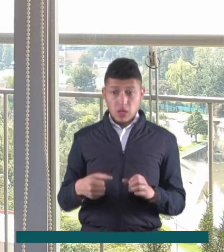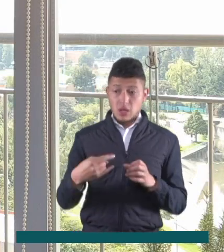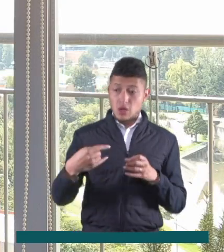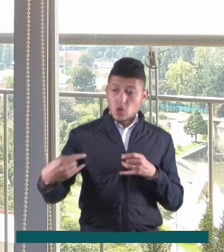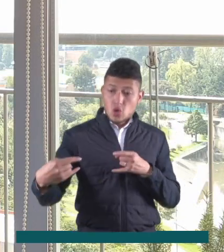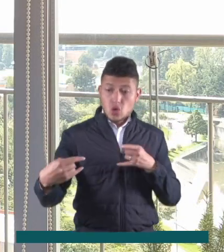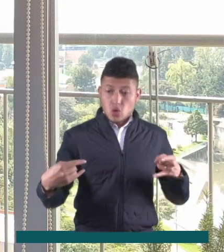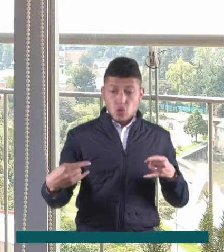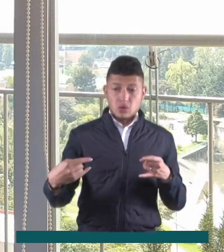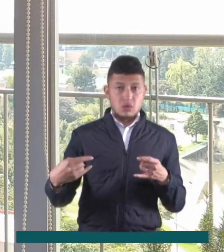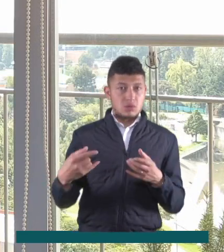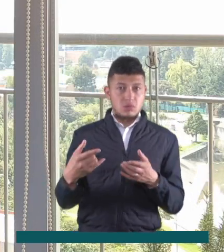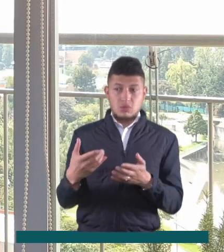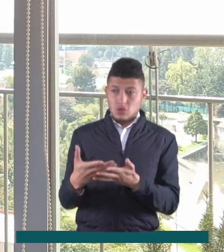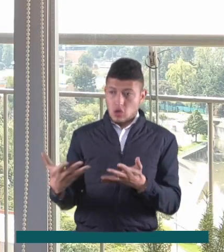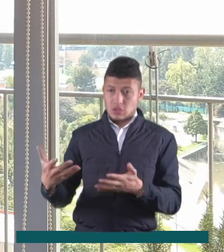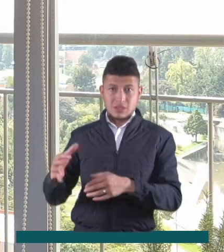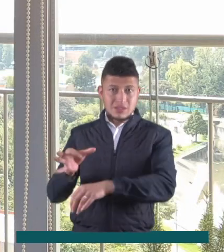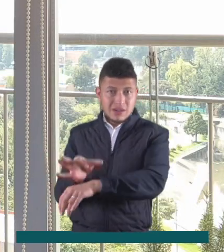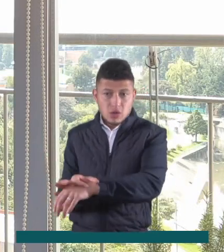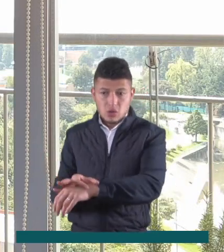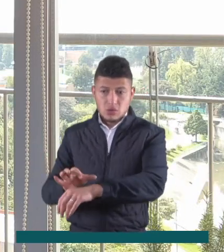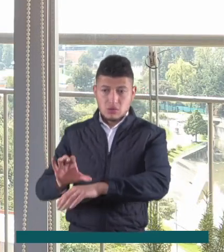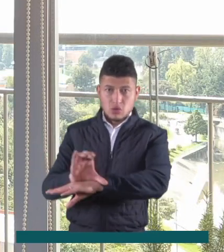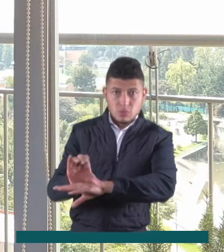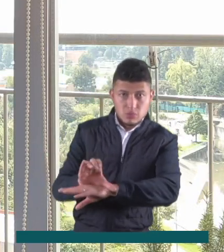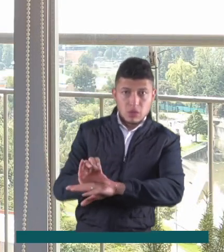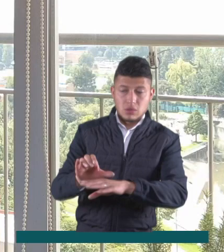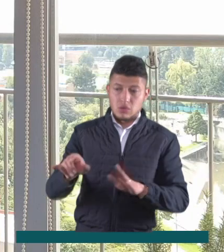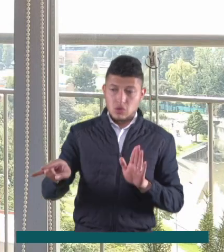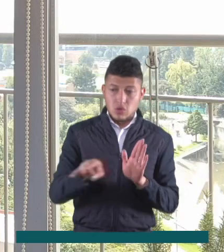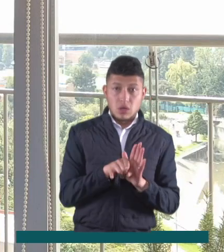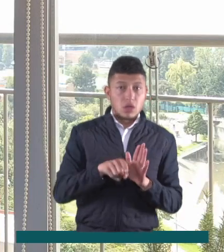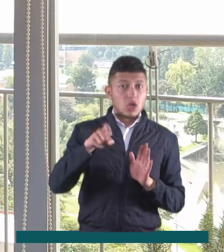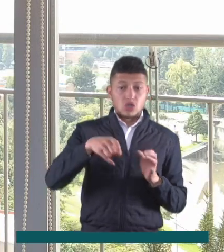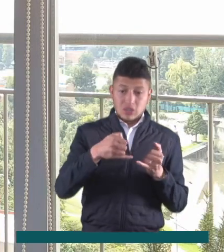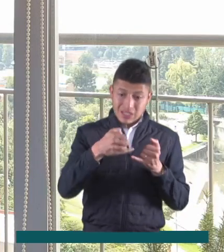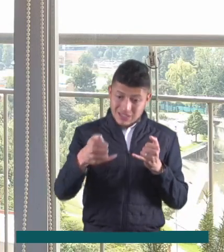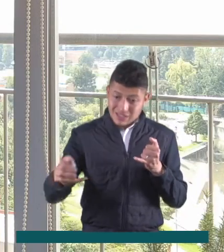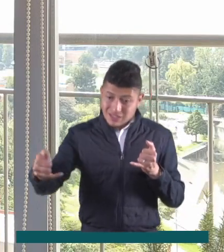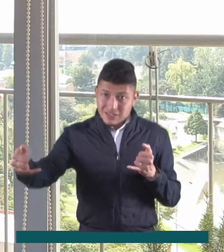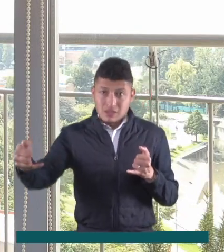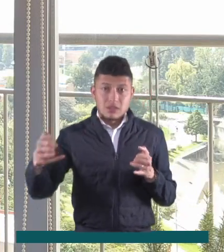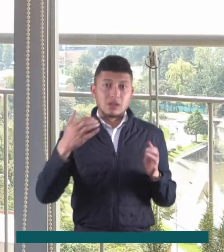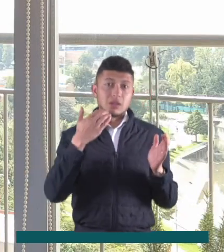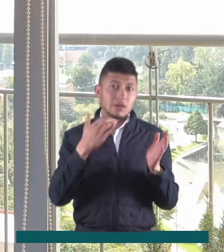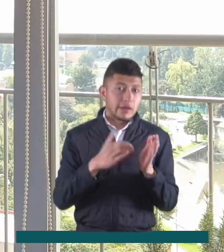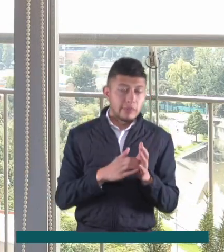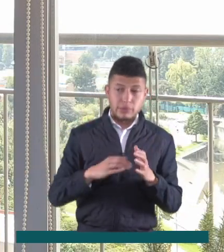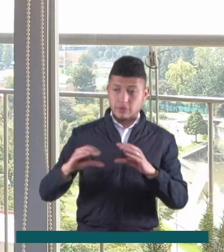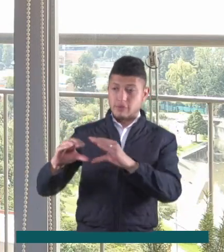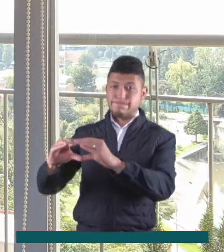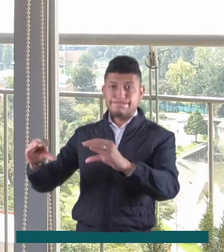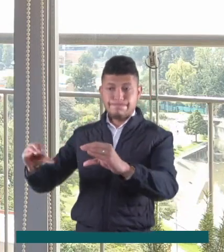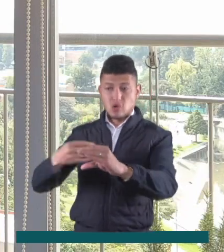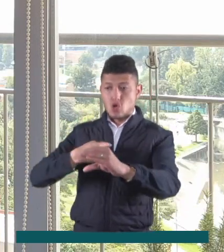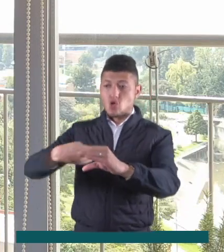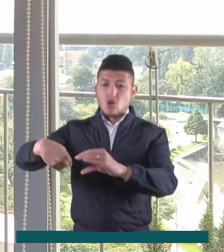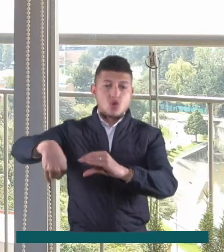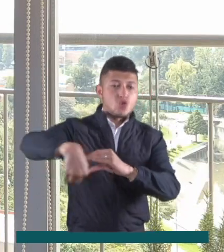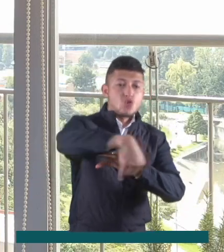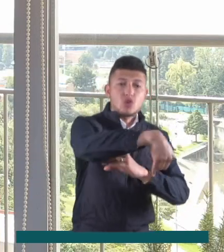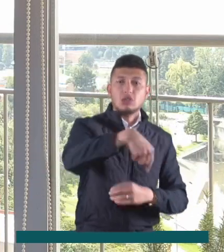directamente unos con otros entre sí en lugar de enviar tráfico a través de un dispositivo intermedio como puede ser el caso de un router.